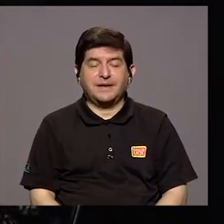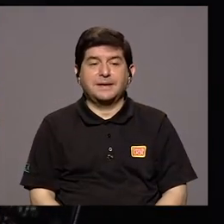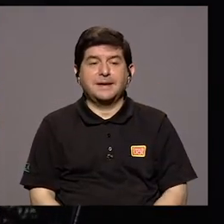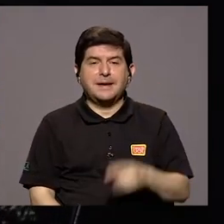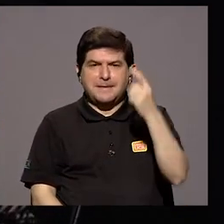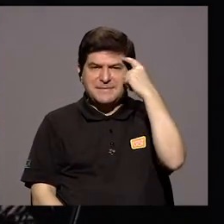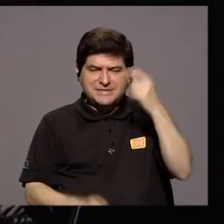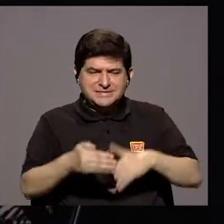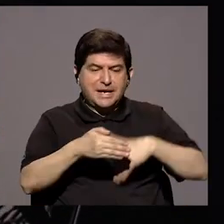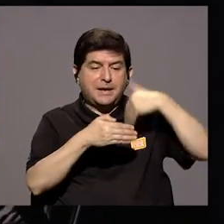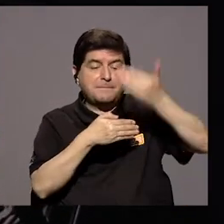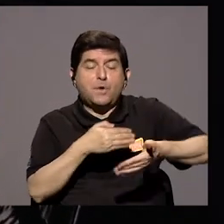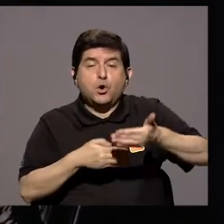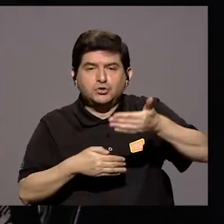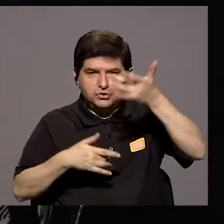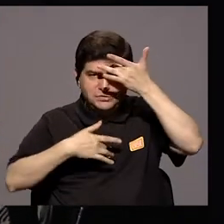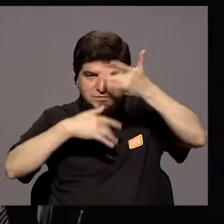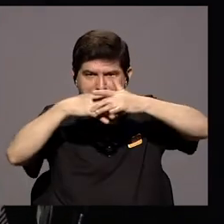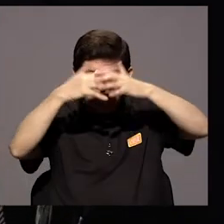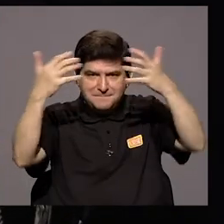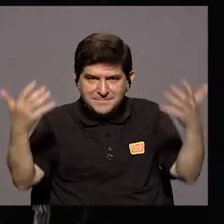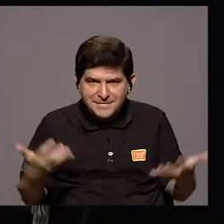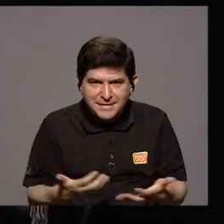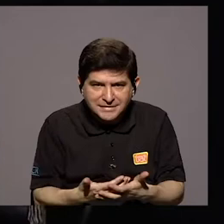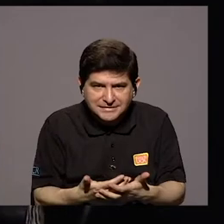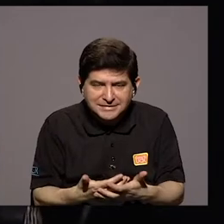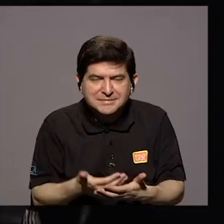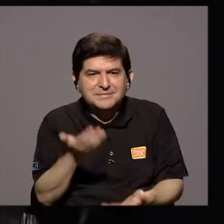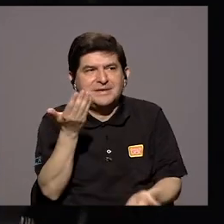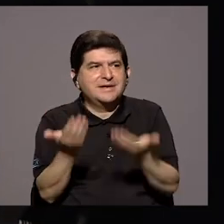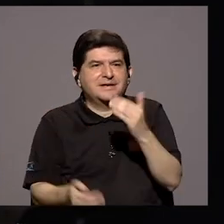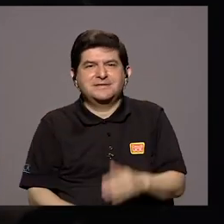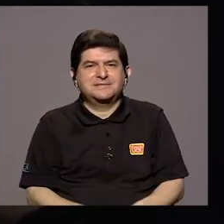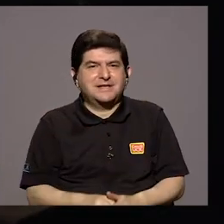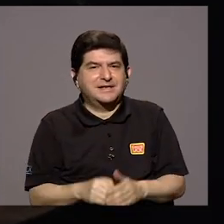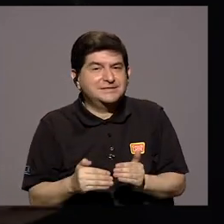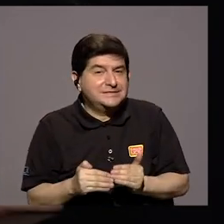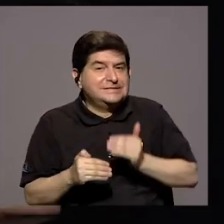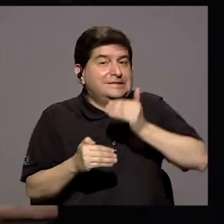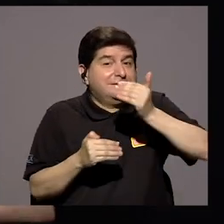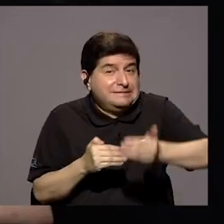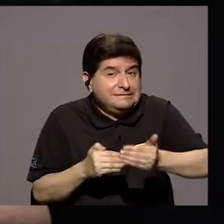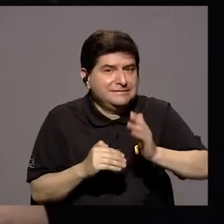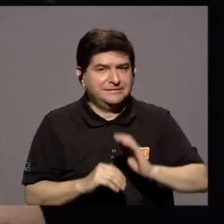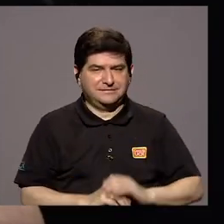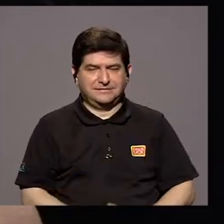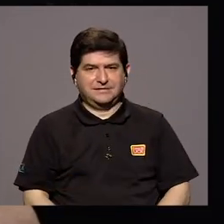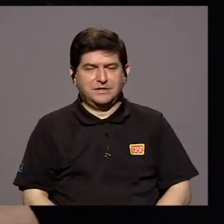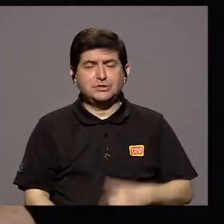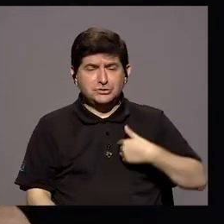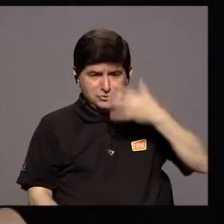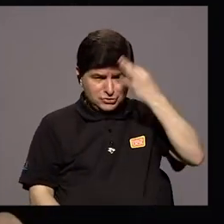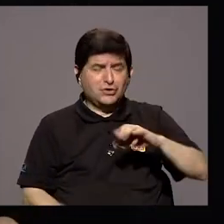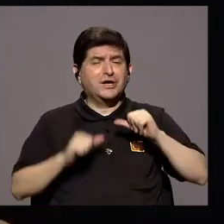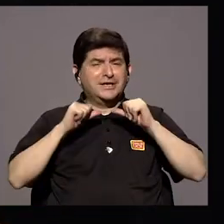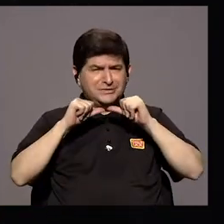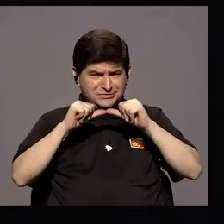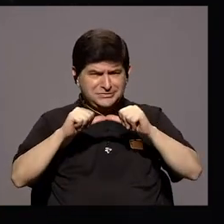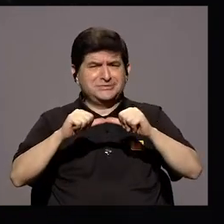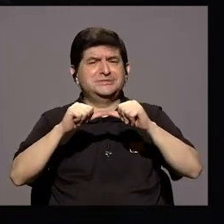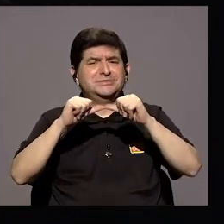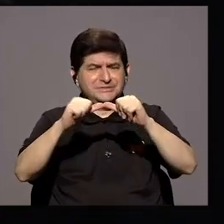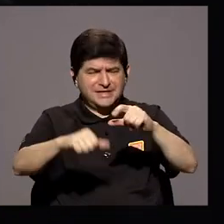pospandemia Tal vez puede ser adelantarse un poco Porque creo que esto se va a prolongar